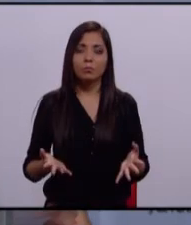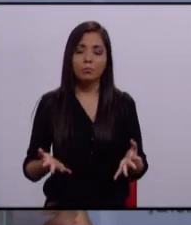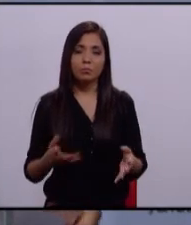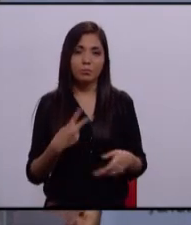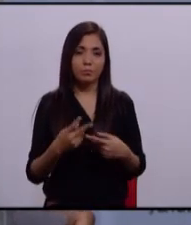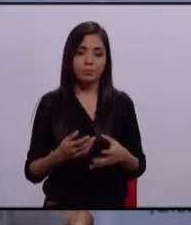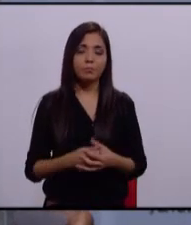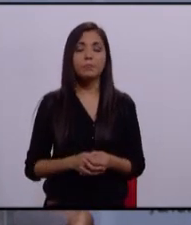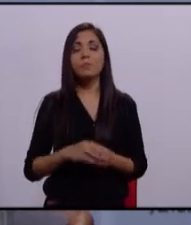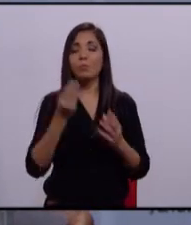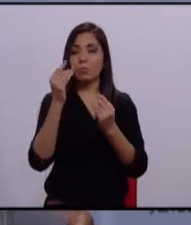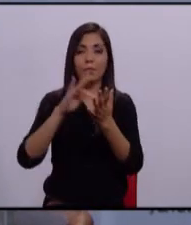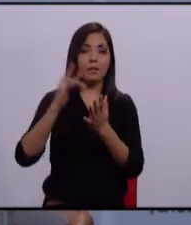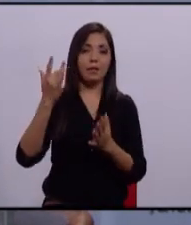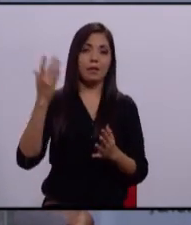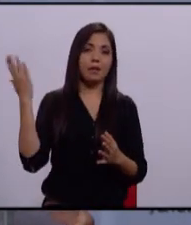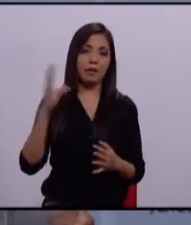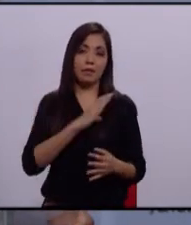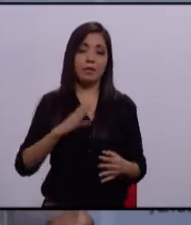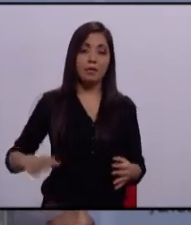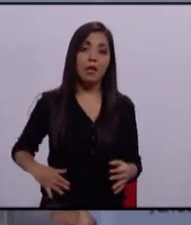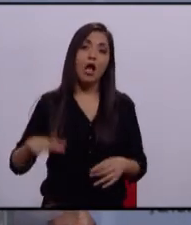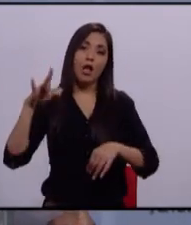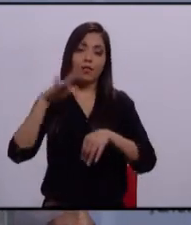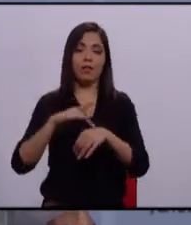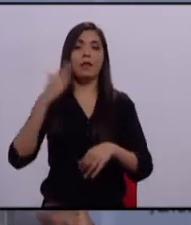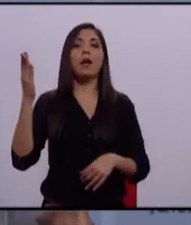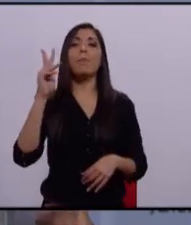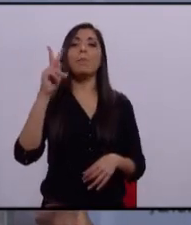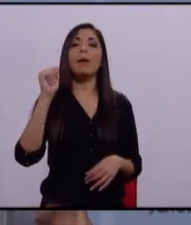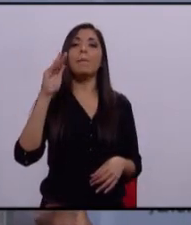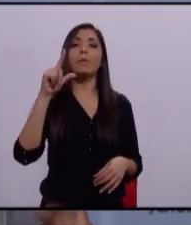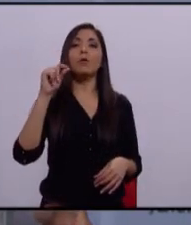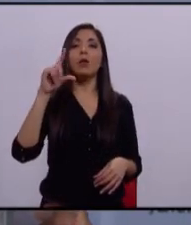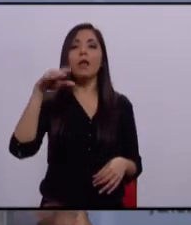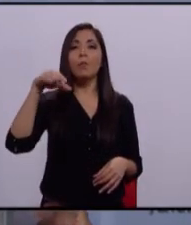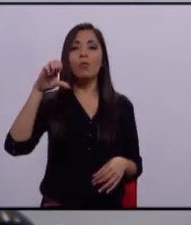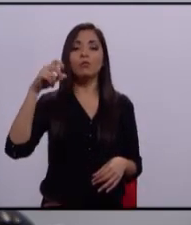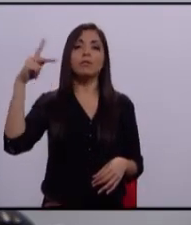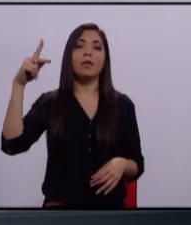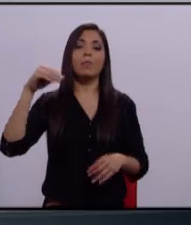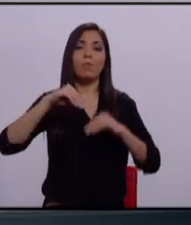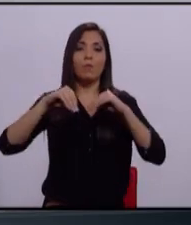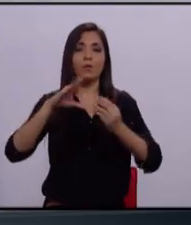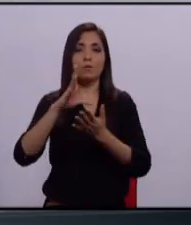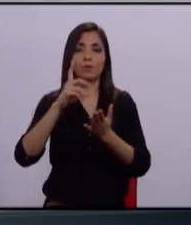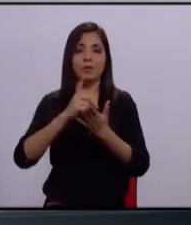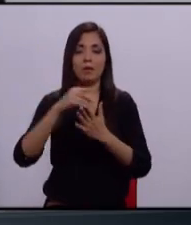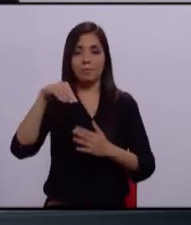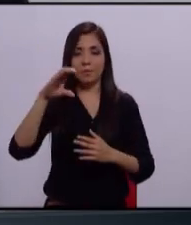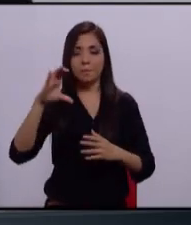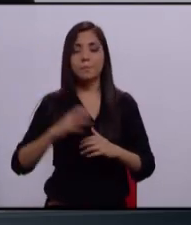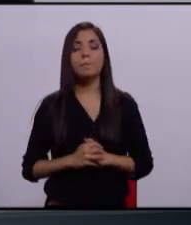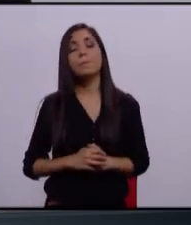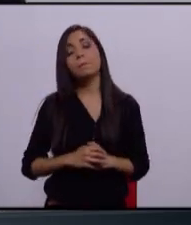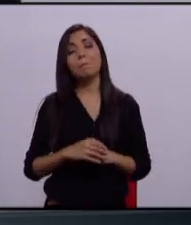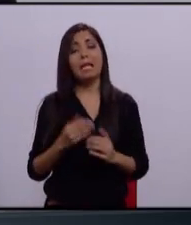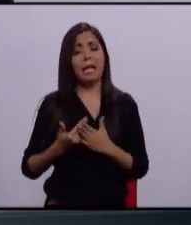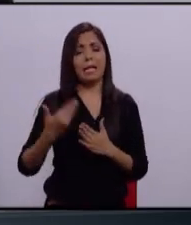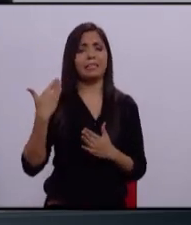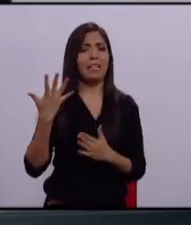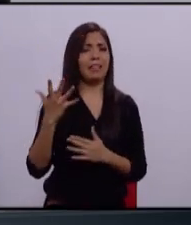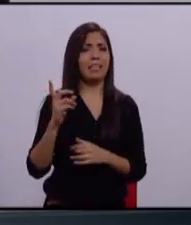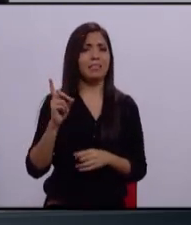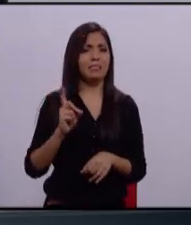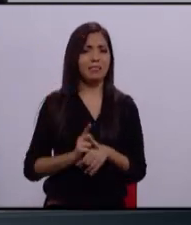Muchas gracias, candidato. Es el turno ahora de Pablo Lemus, candidato de Movimiento Ciudadano. Hace tan solo 10 días